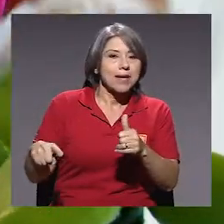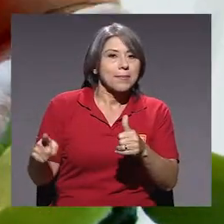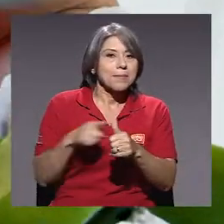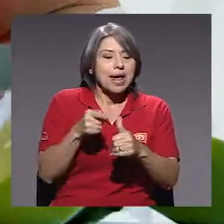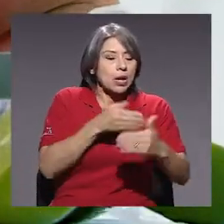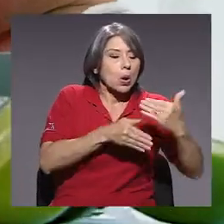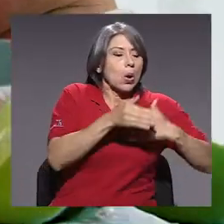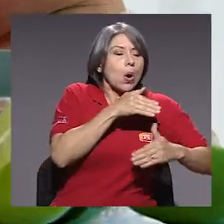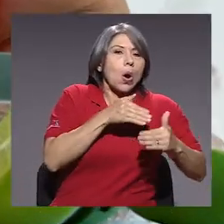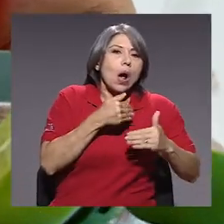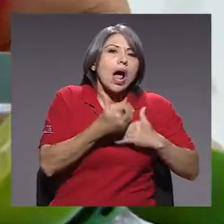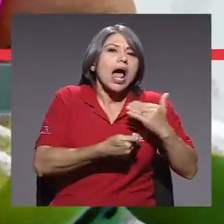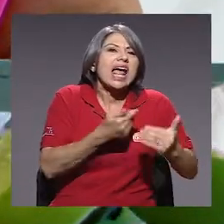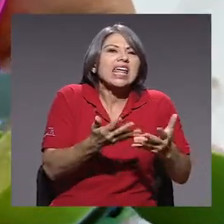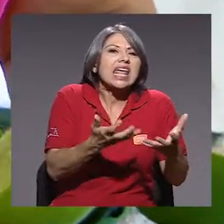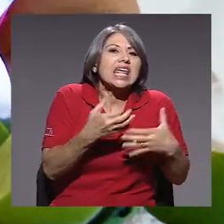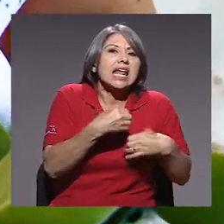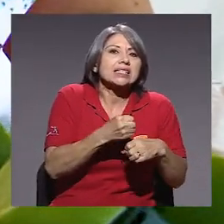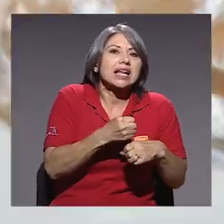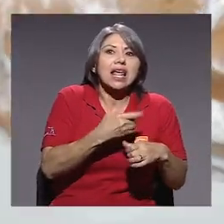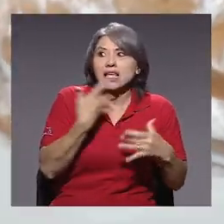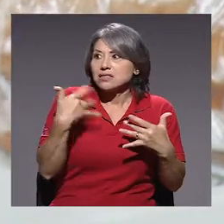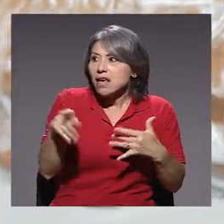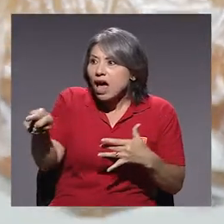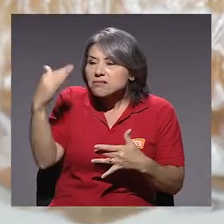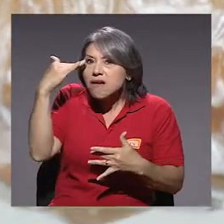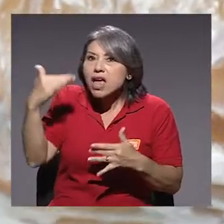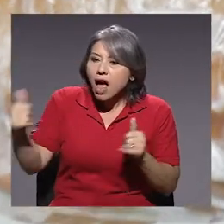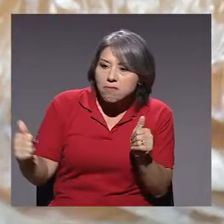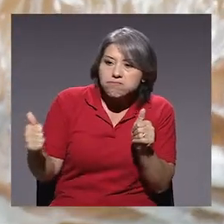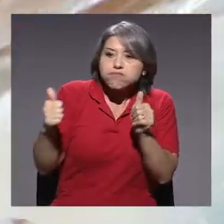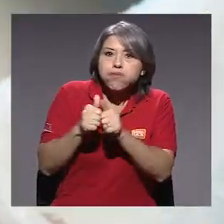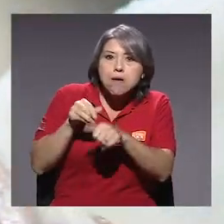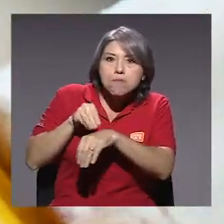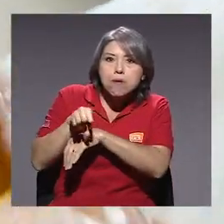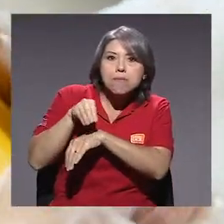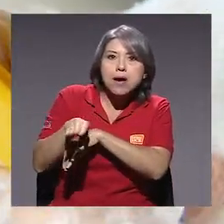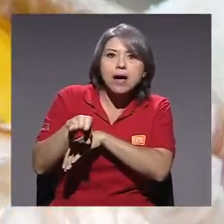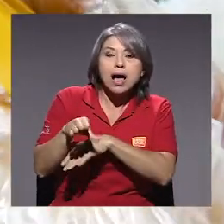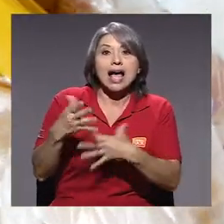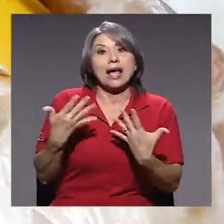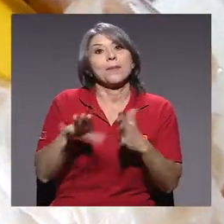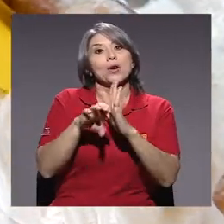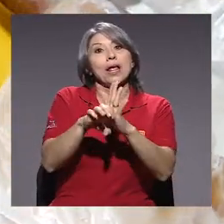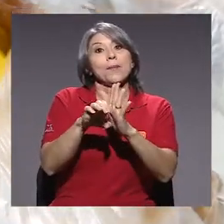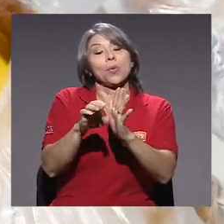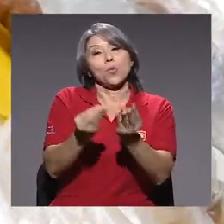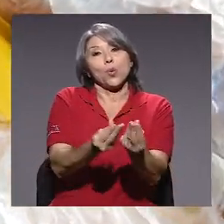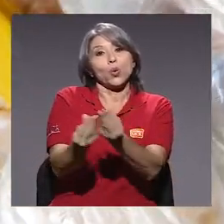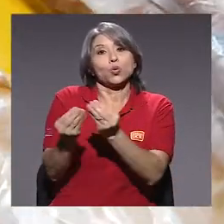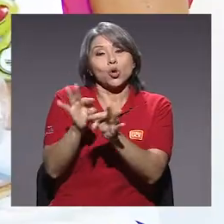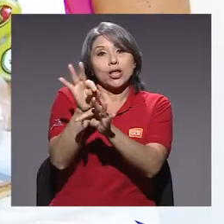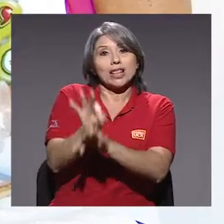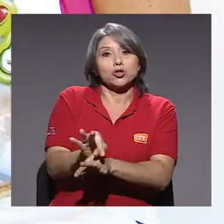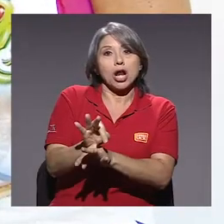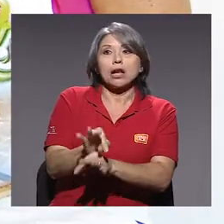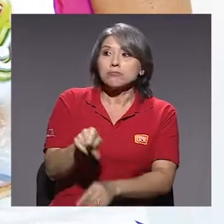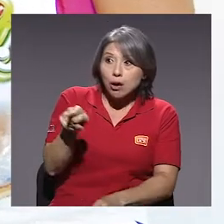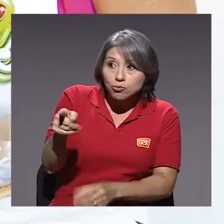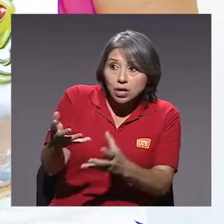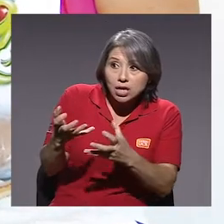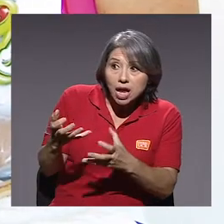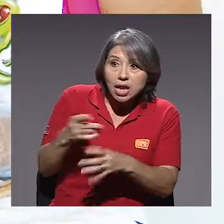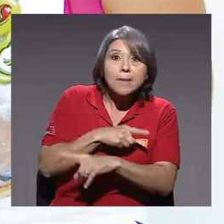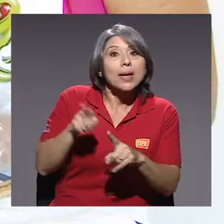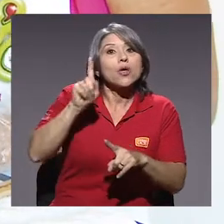capacidad de qué es lo que usted quiere hacer, sino que de una vez acompañemos y asesorémosla. Pero si es un producto tradicional, bueno, digámosle, bueno, si usted quiere hacer